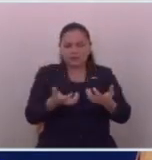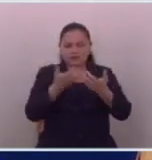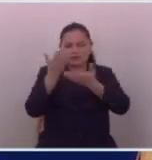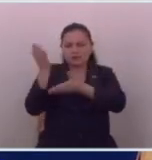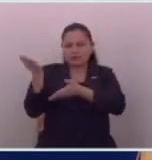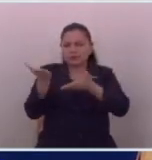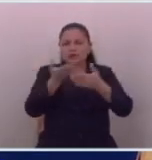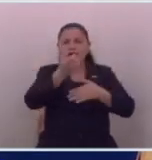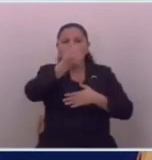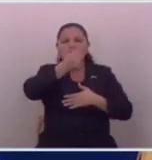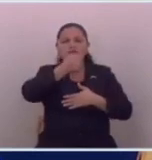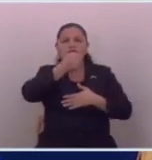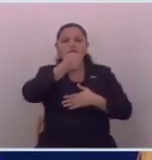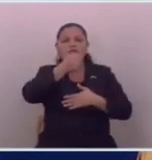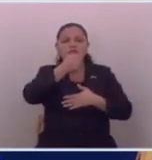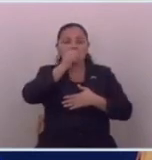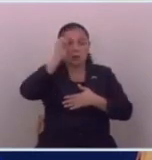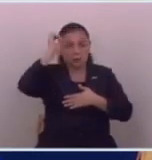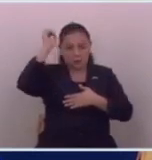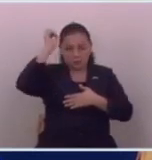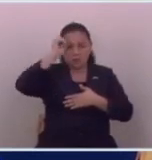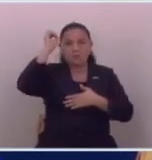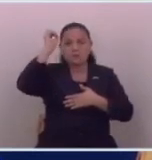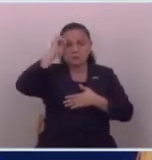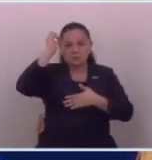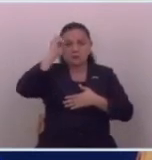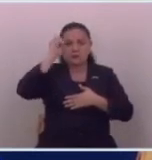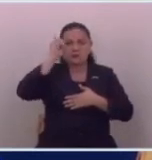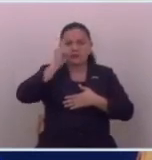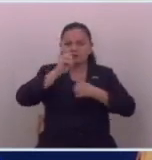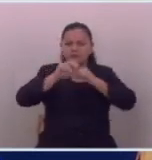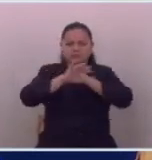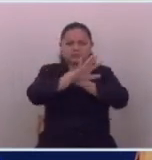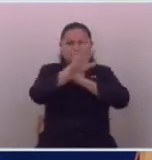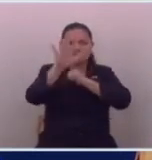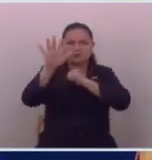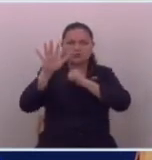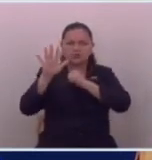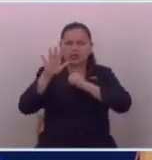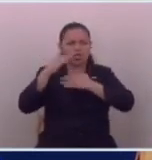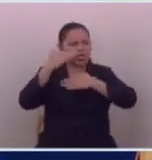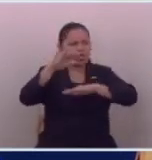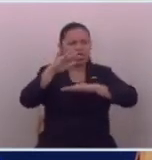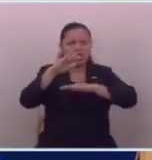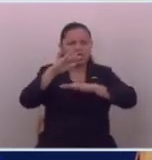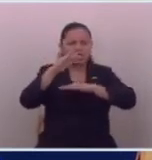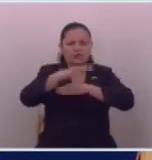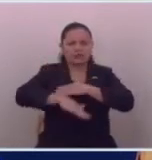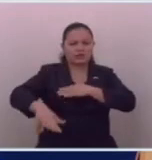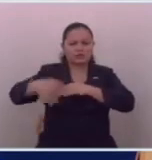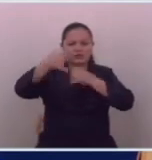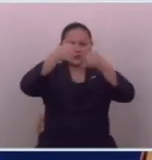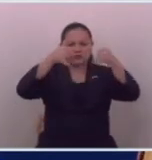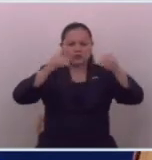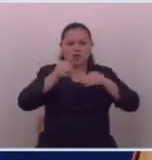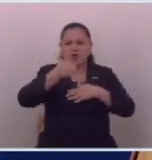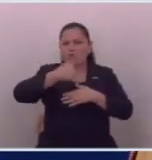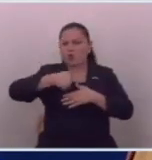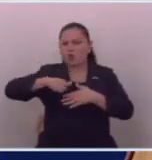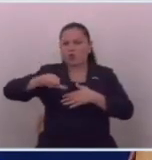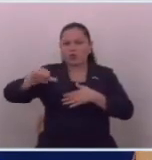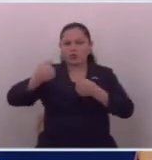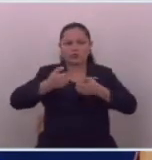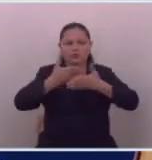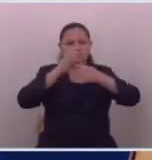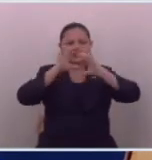recibir informaciones y opiniones y el de difundirlas sin limitación de fronteras por cualquier medio de